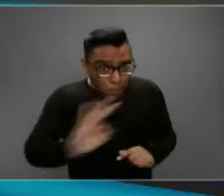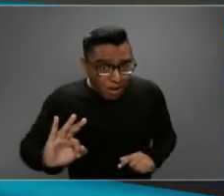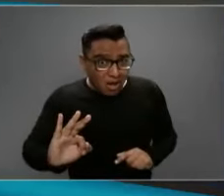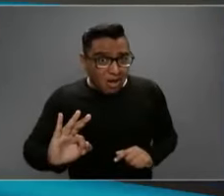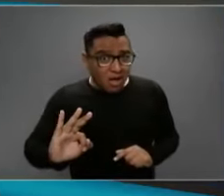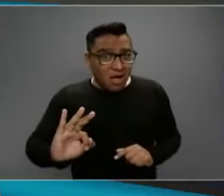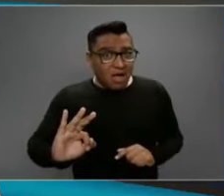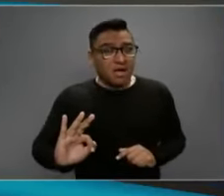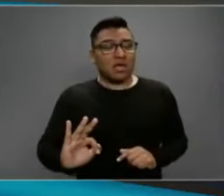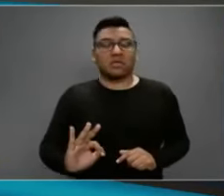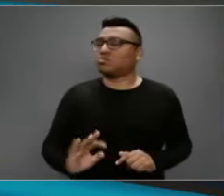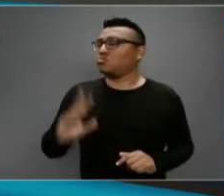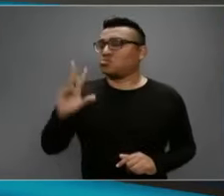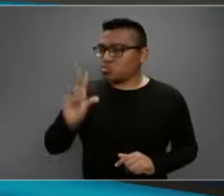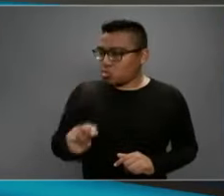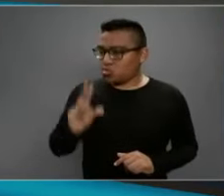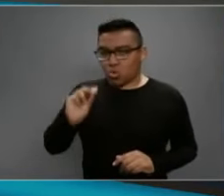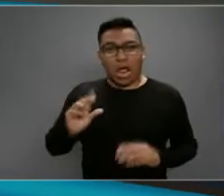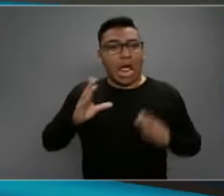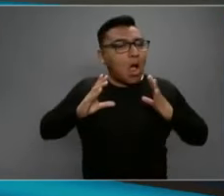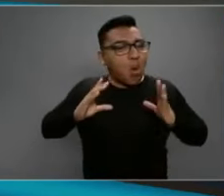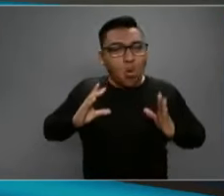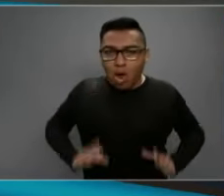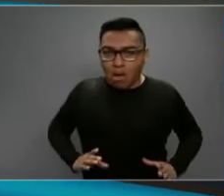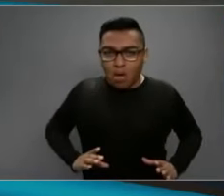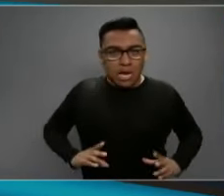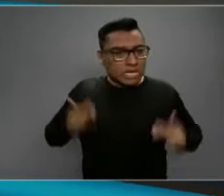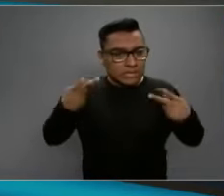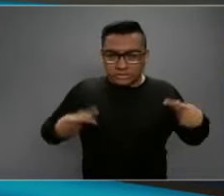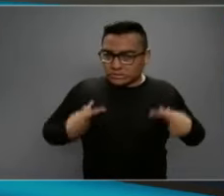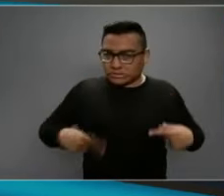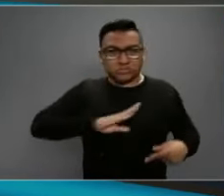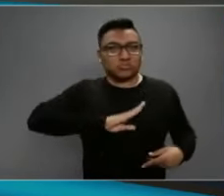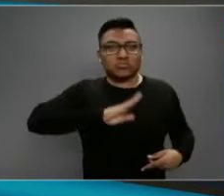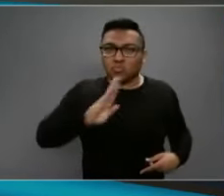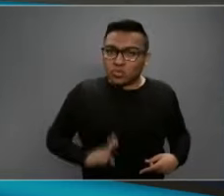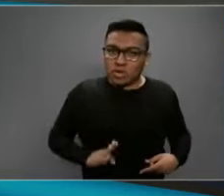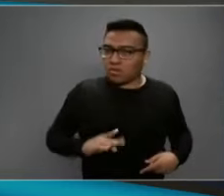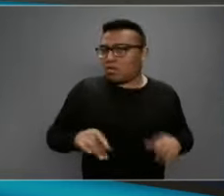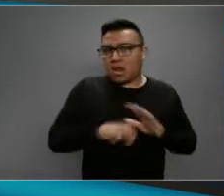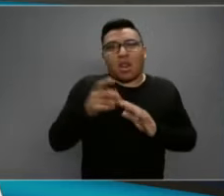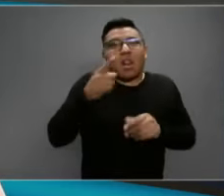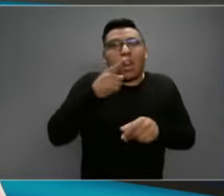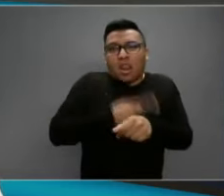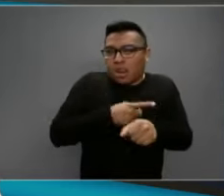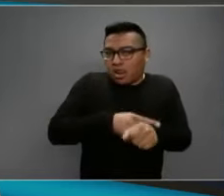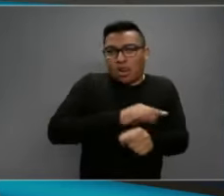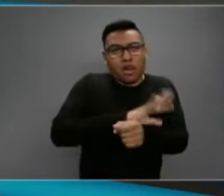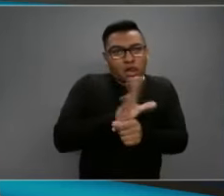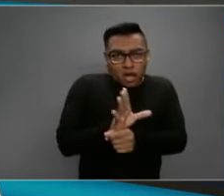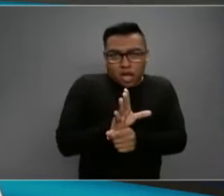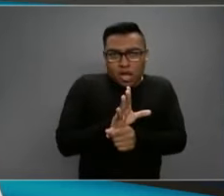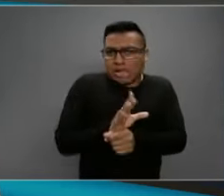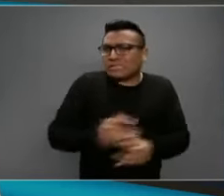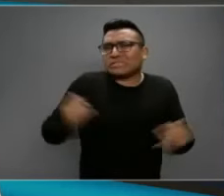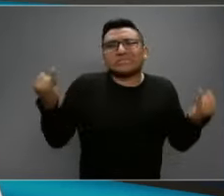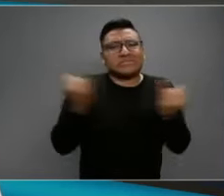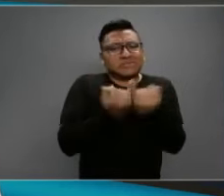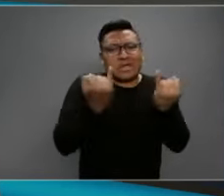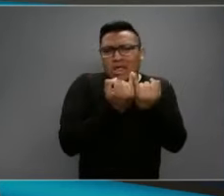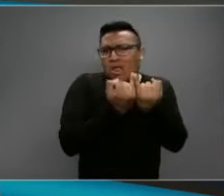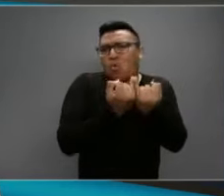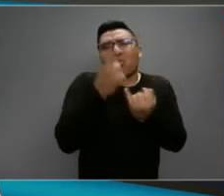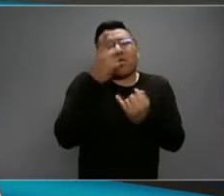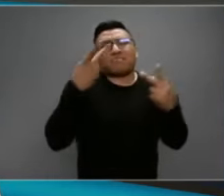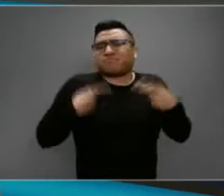No, los cuerpos de las personas que lamentablemente pierden la vida por coronavirus deben ser tratados igual que las